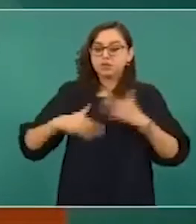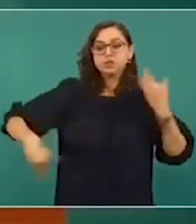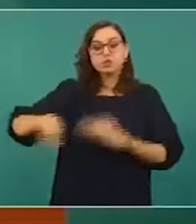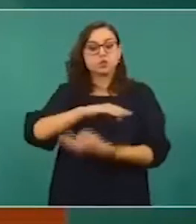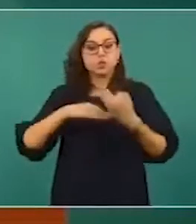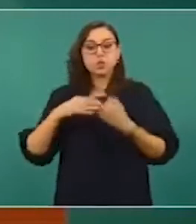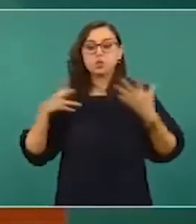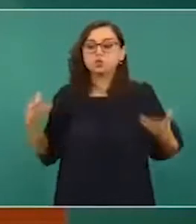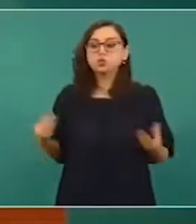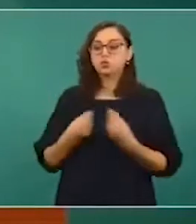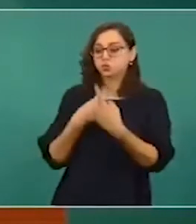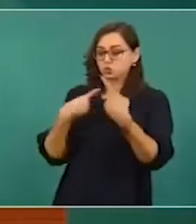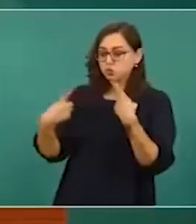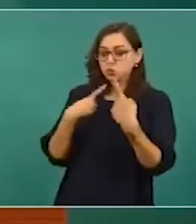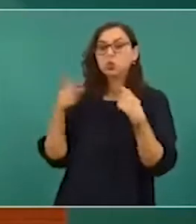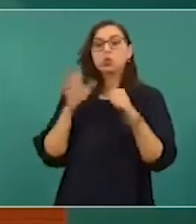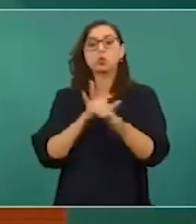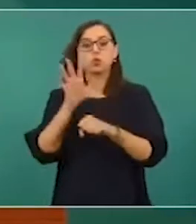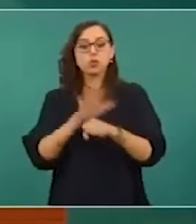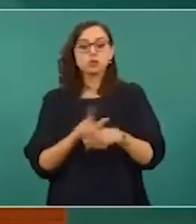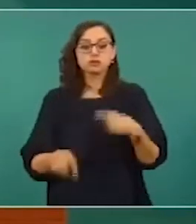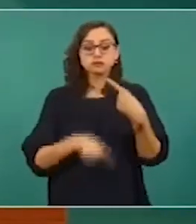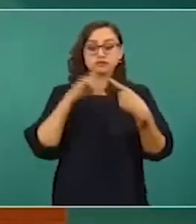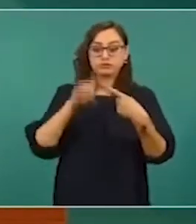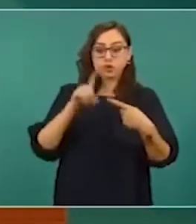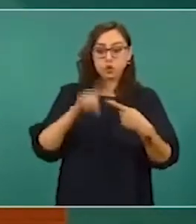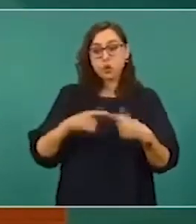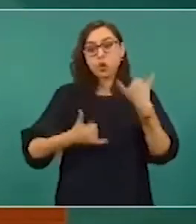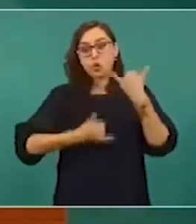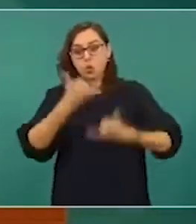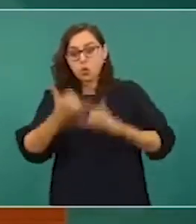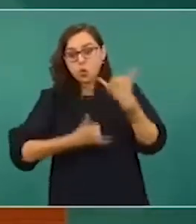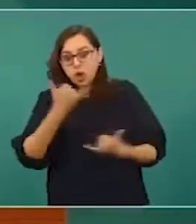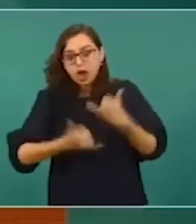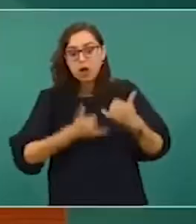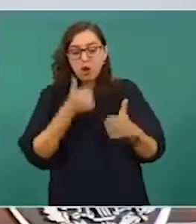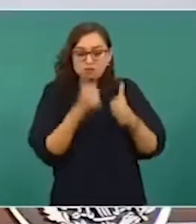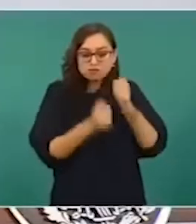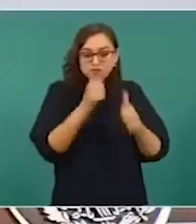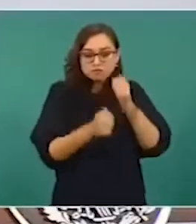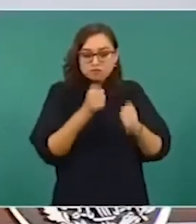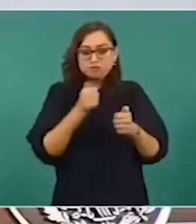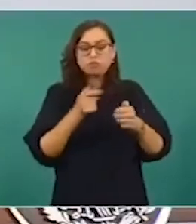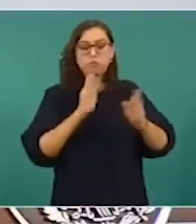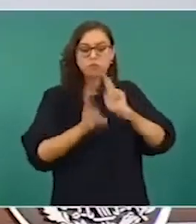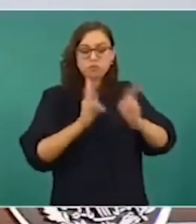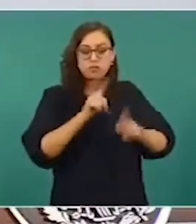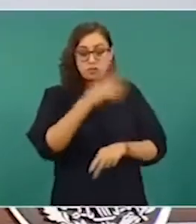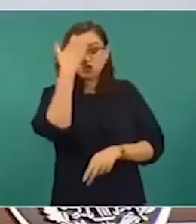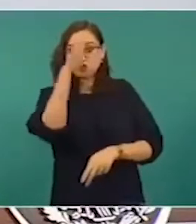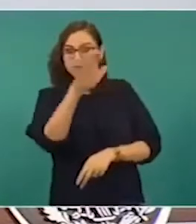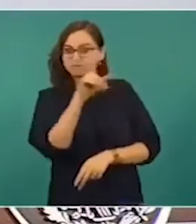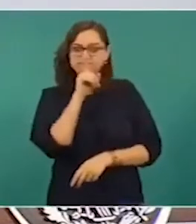Número uno, no jugar ni chatear con desconocidos. Dos,